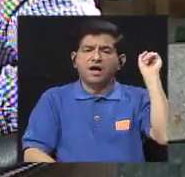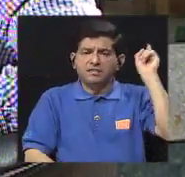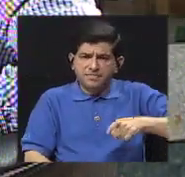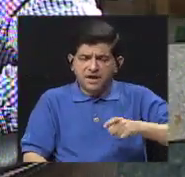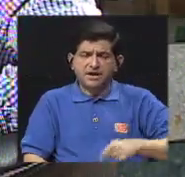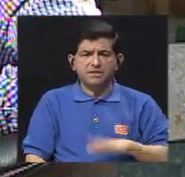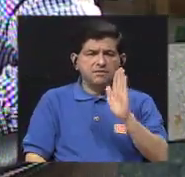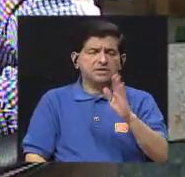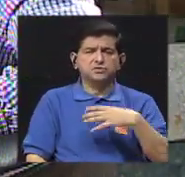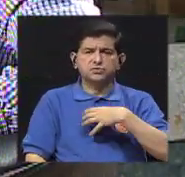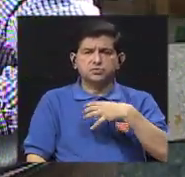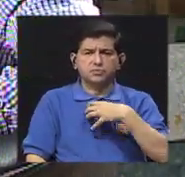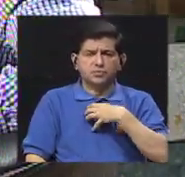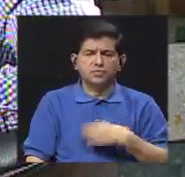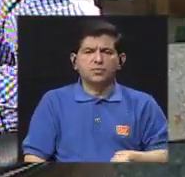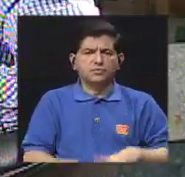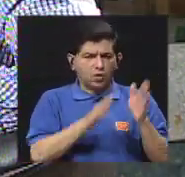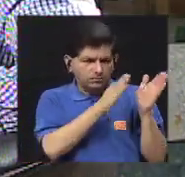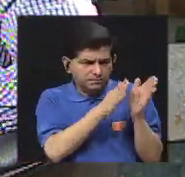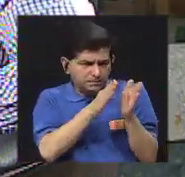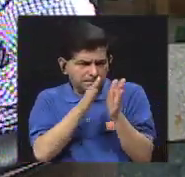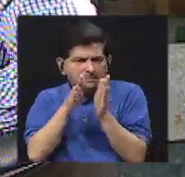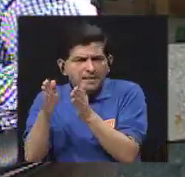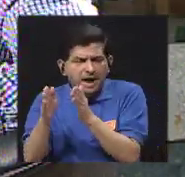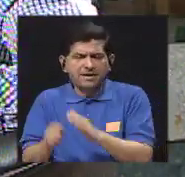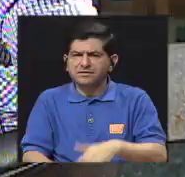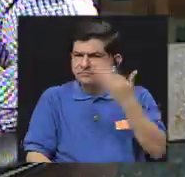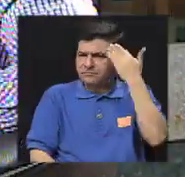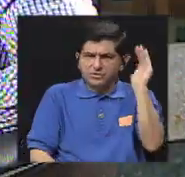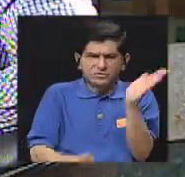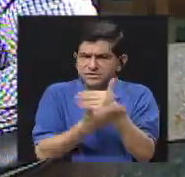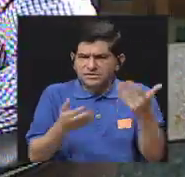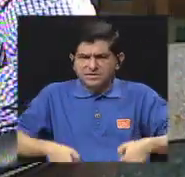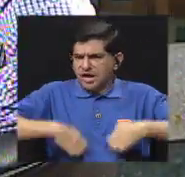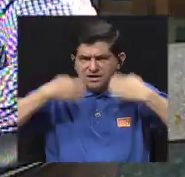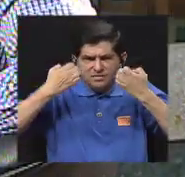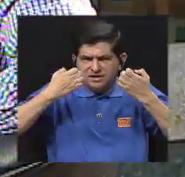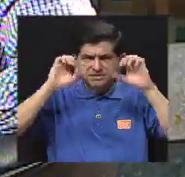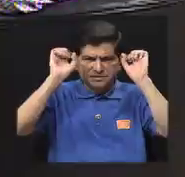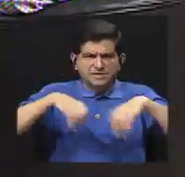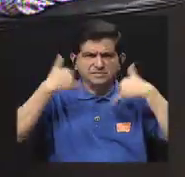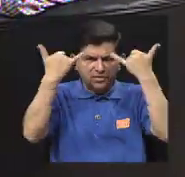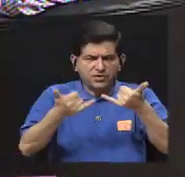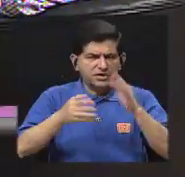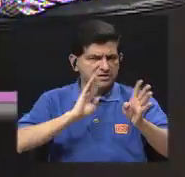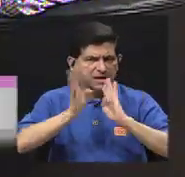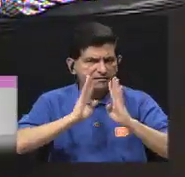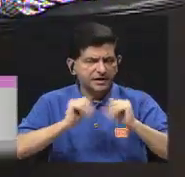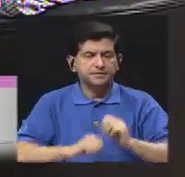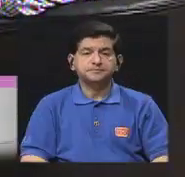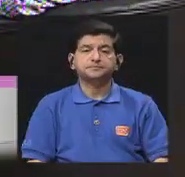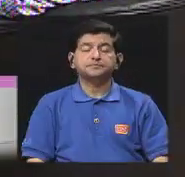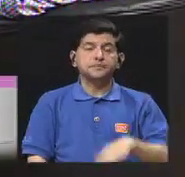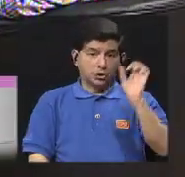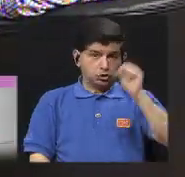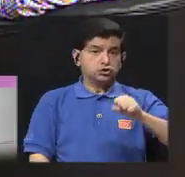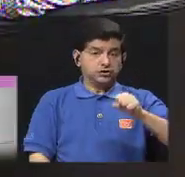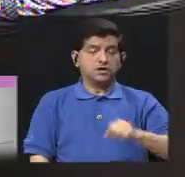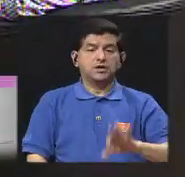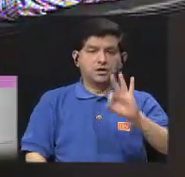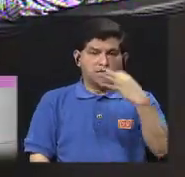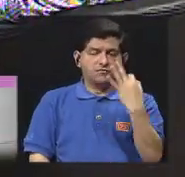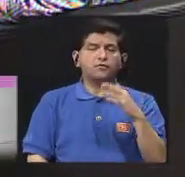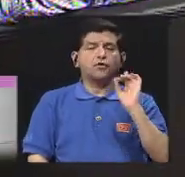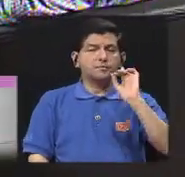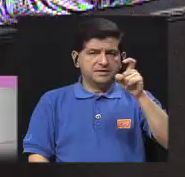elaborar su propio plan? No sé si hay algo al respecto, que se haya podido conversar. Sí, existen formas